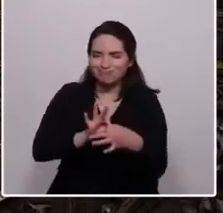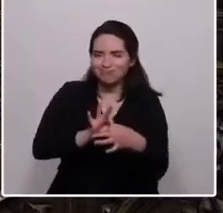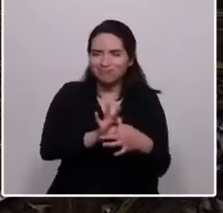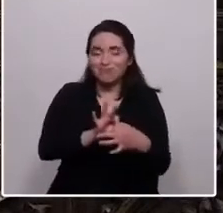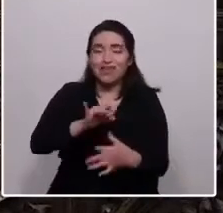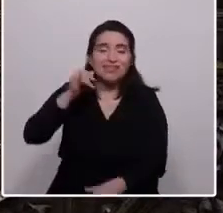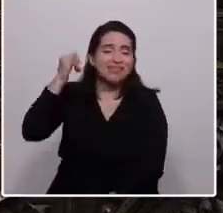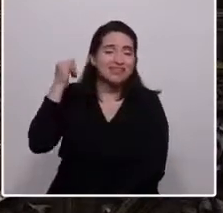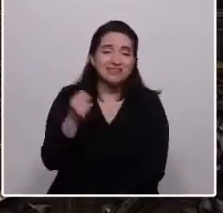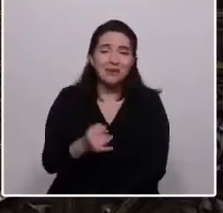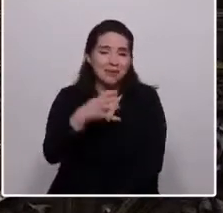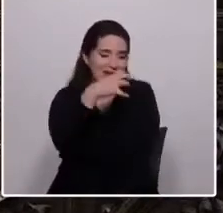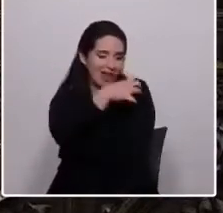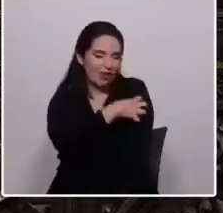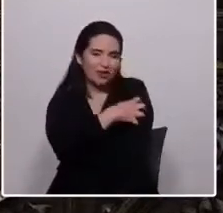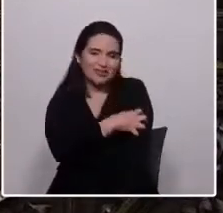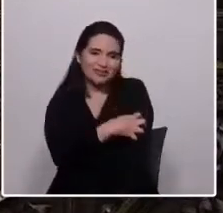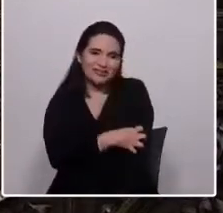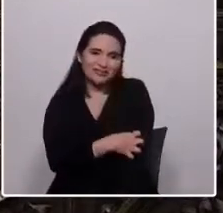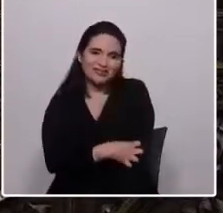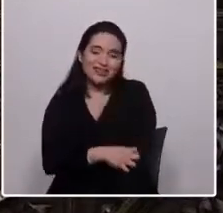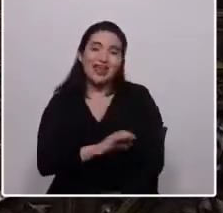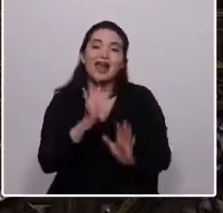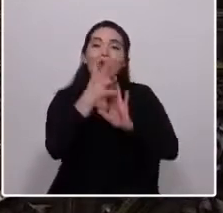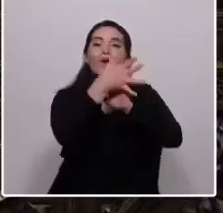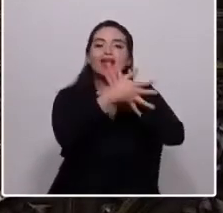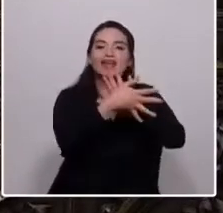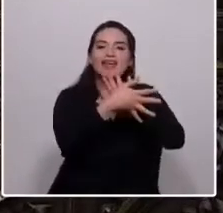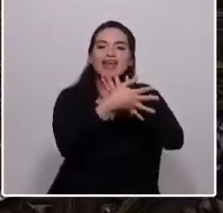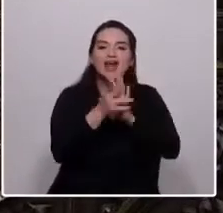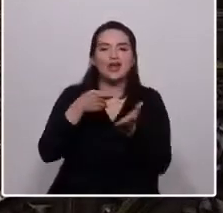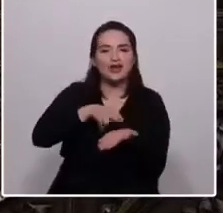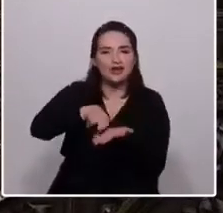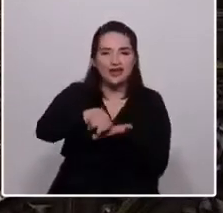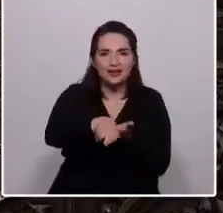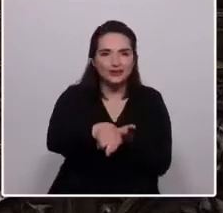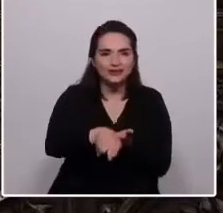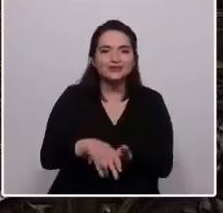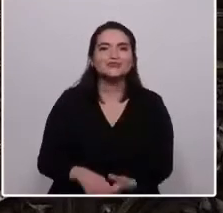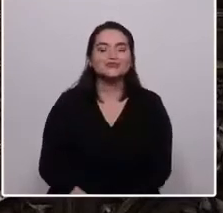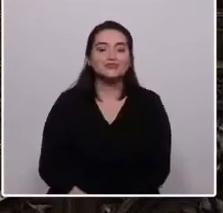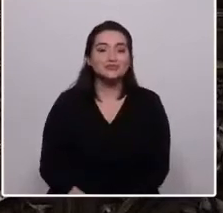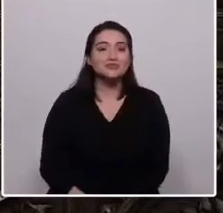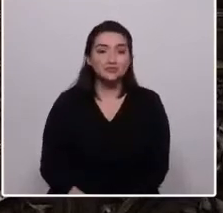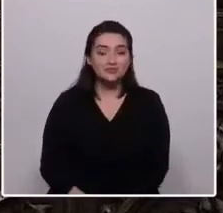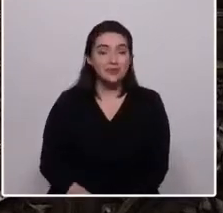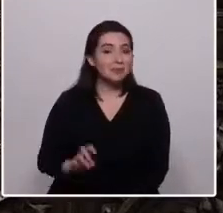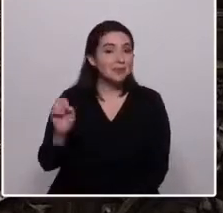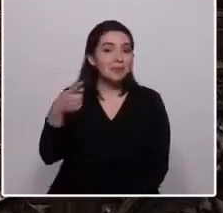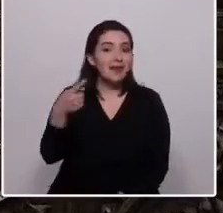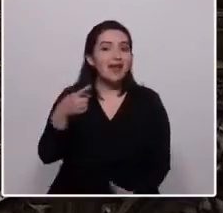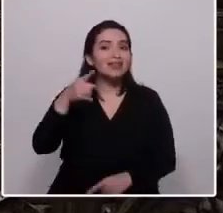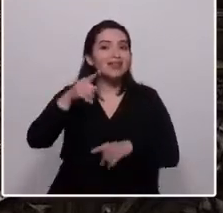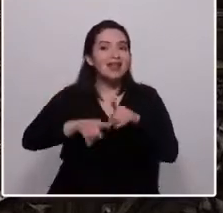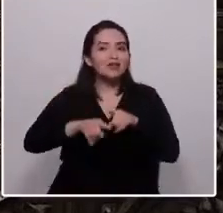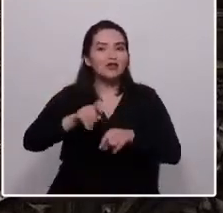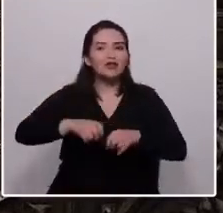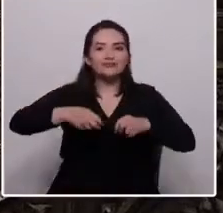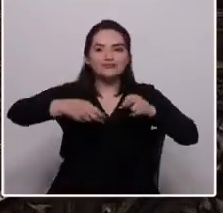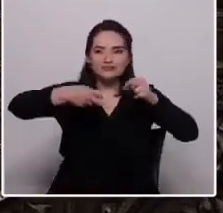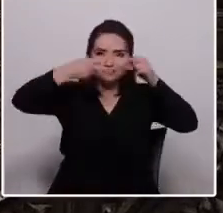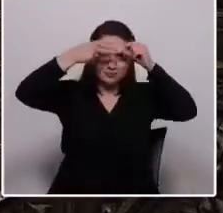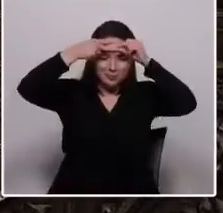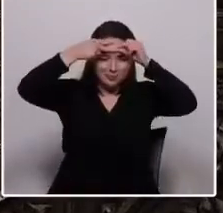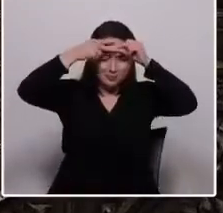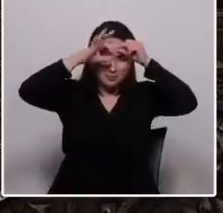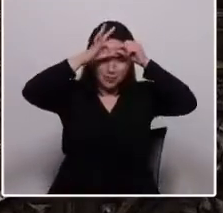a las regiones de la Araucanía y de los ríos. En la primera, territorio mapuche, nacieron